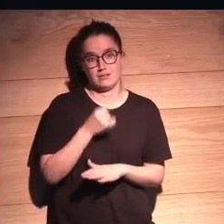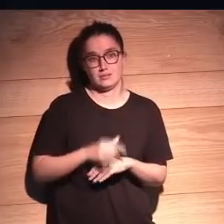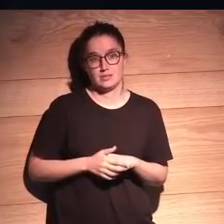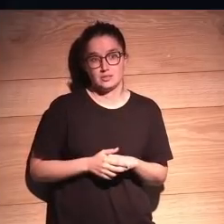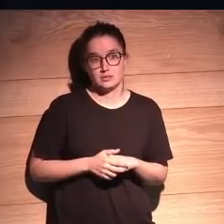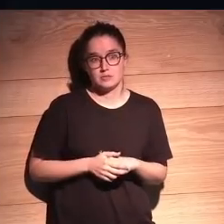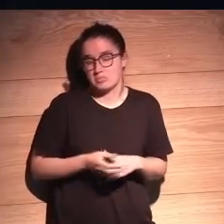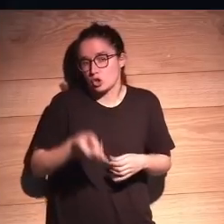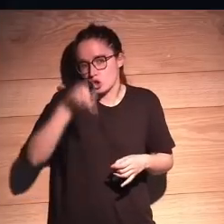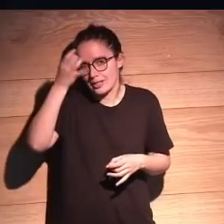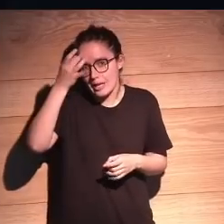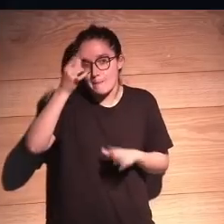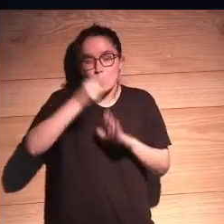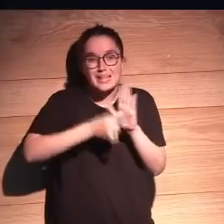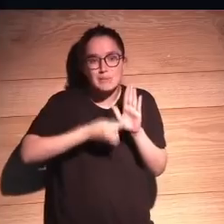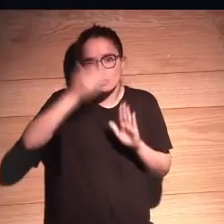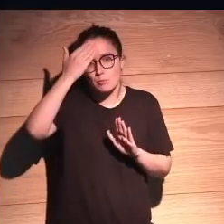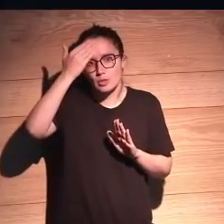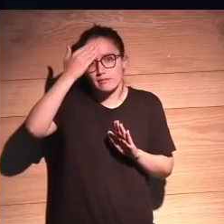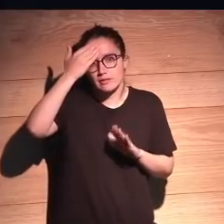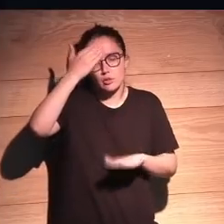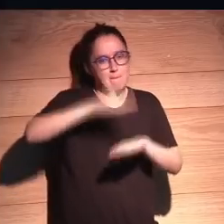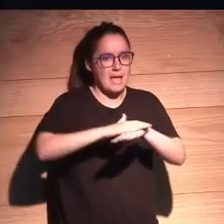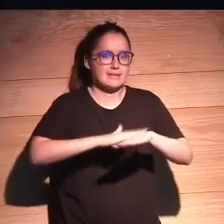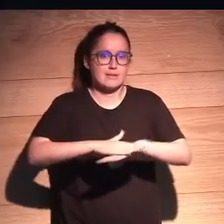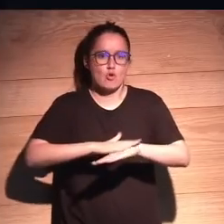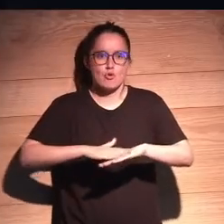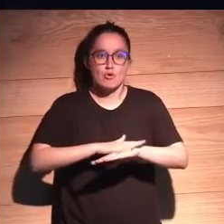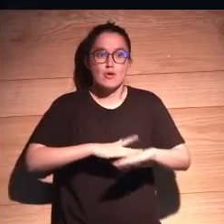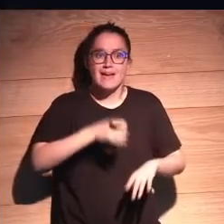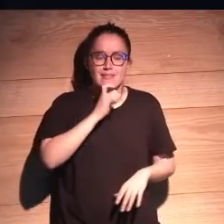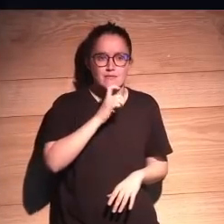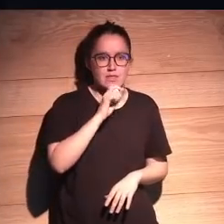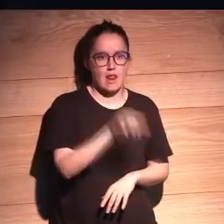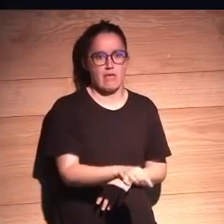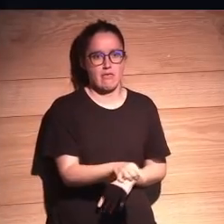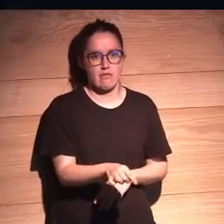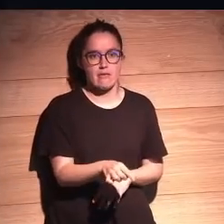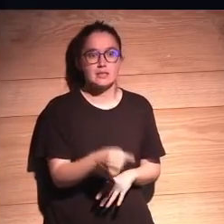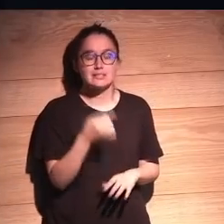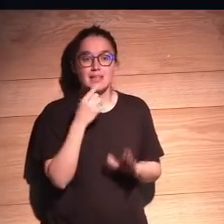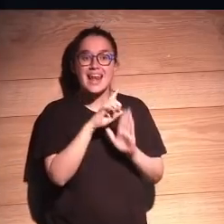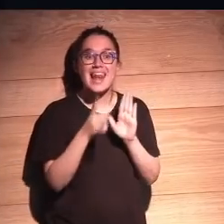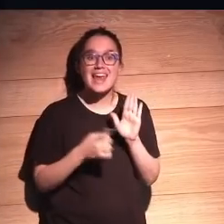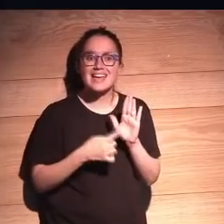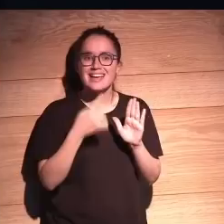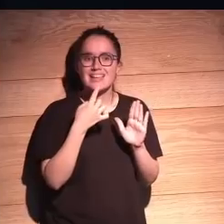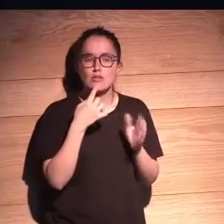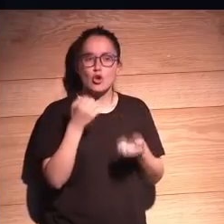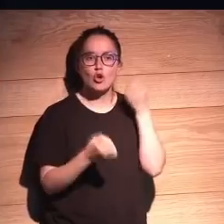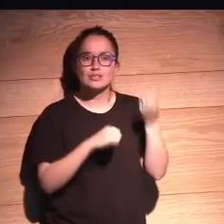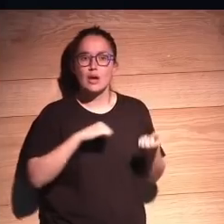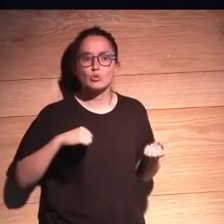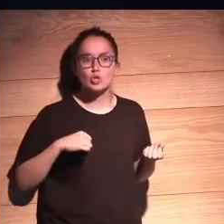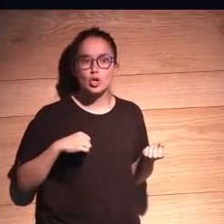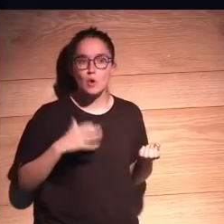es trivial los grandes principios son elementales lo difícil es establecer la ley que dice que ha de ser un coche